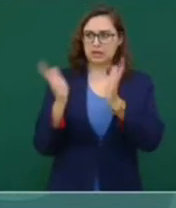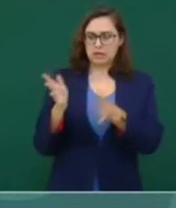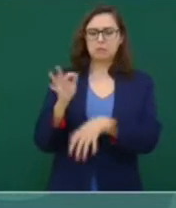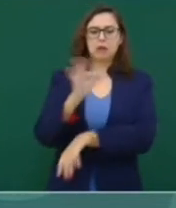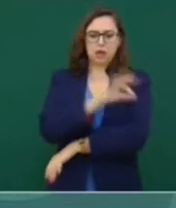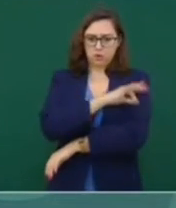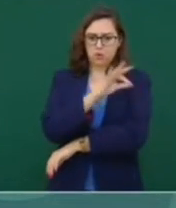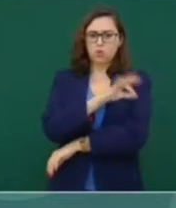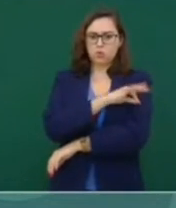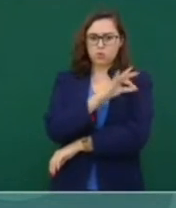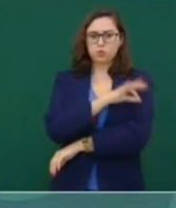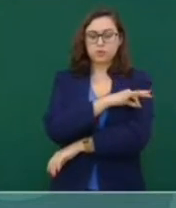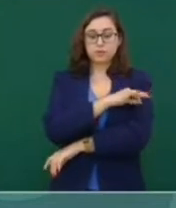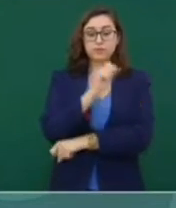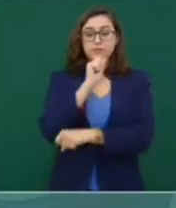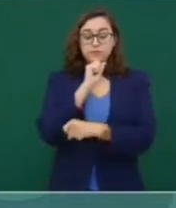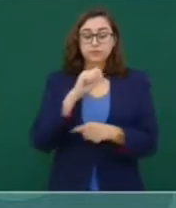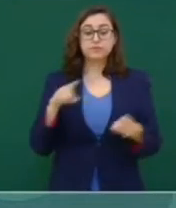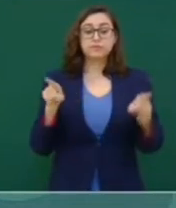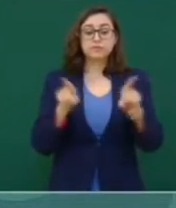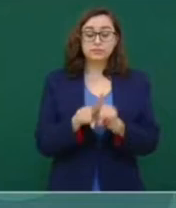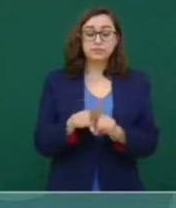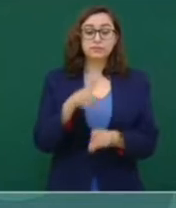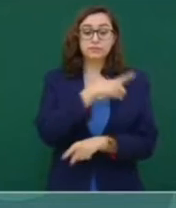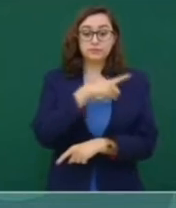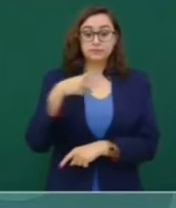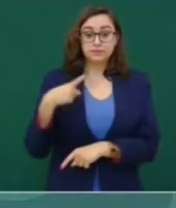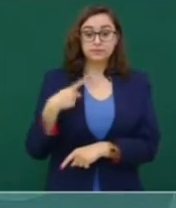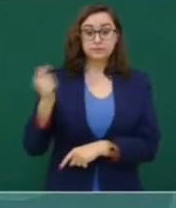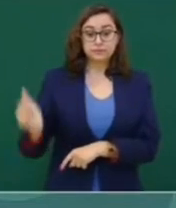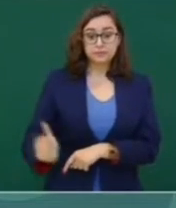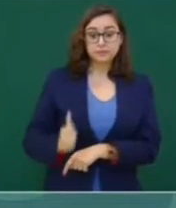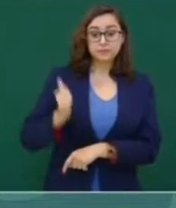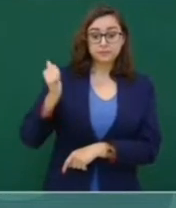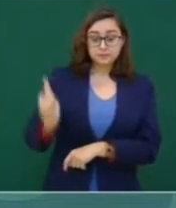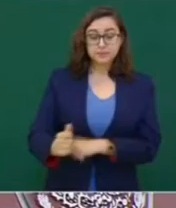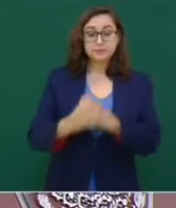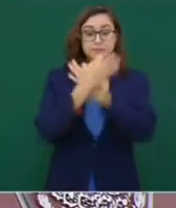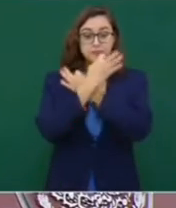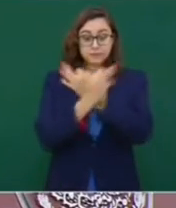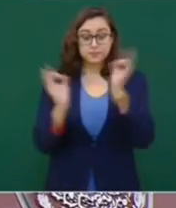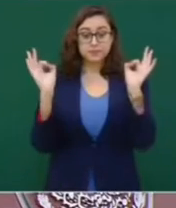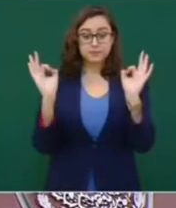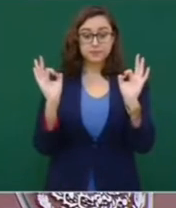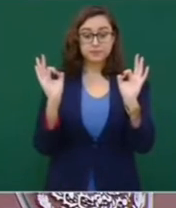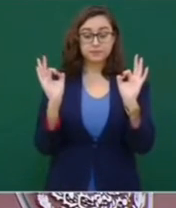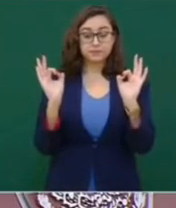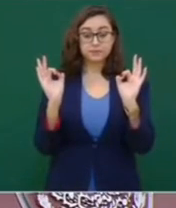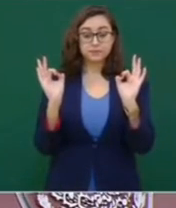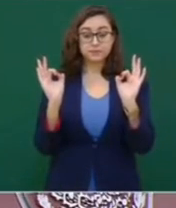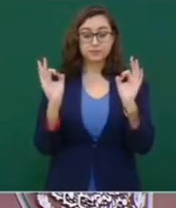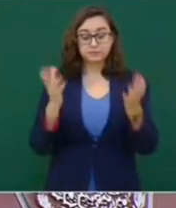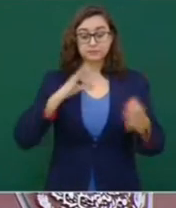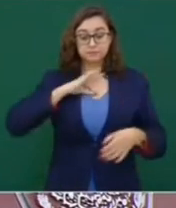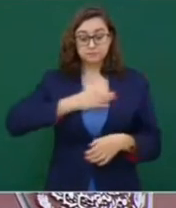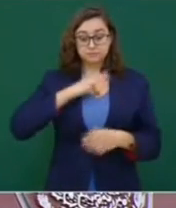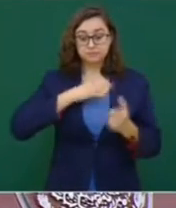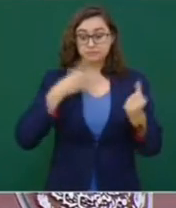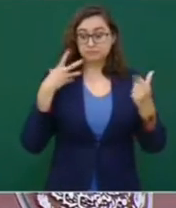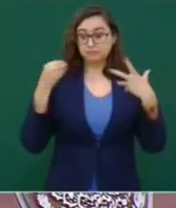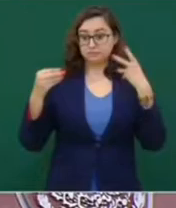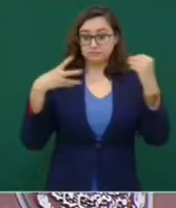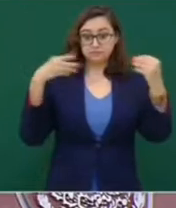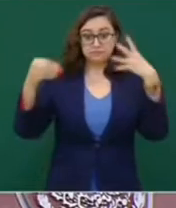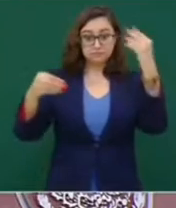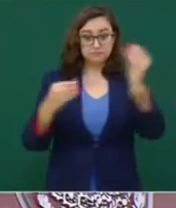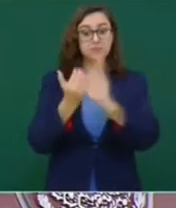también, es importante que se sepa, afortunadamente está bajando el número